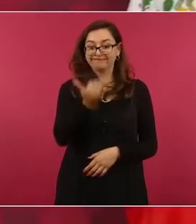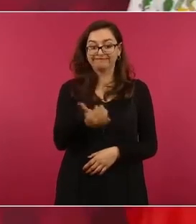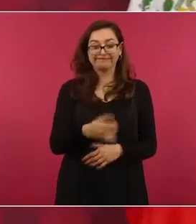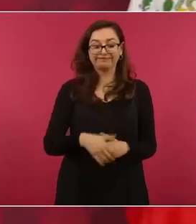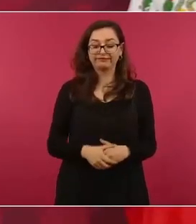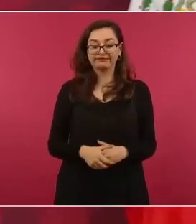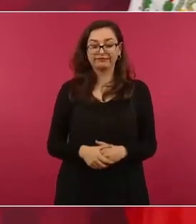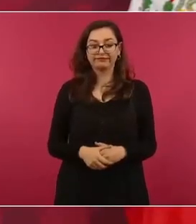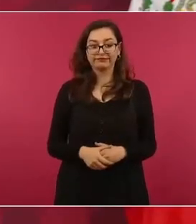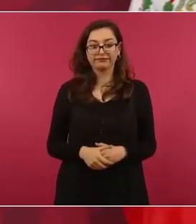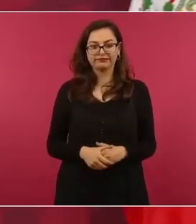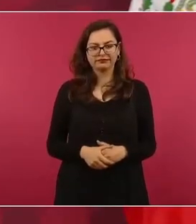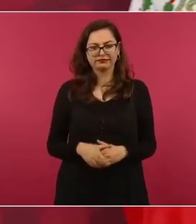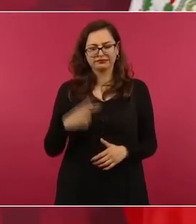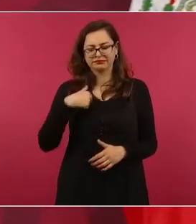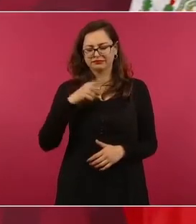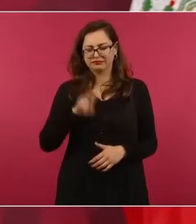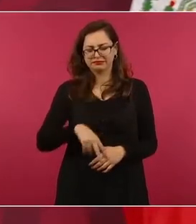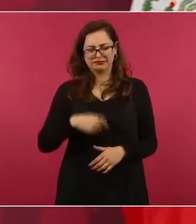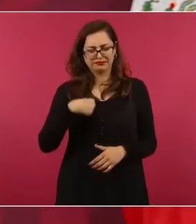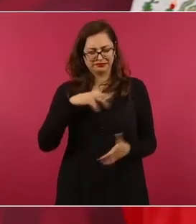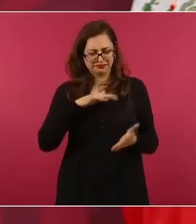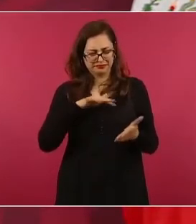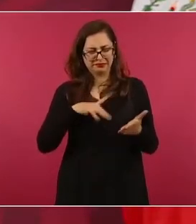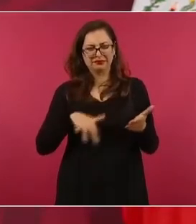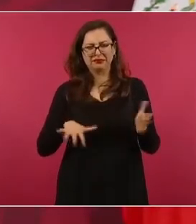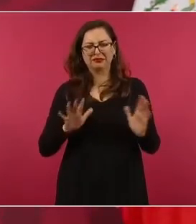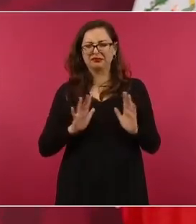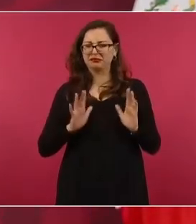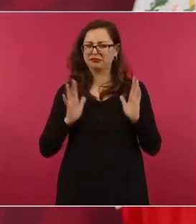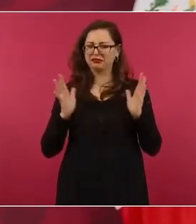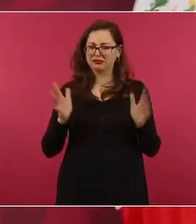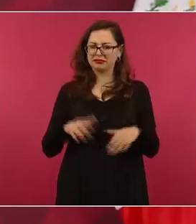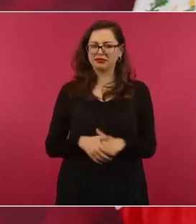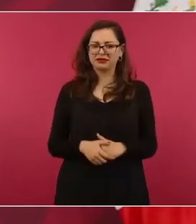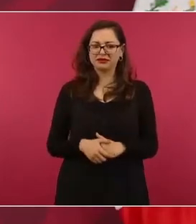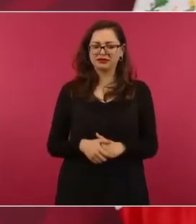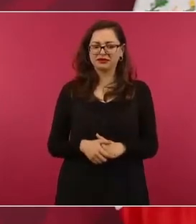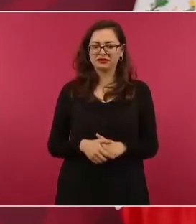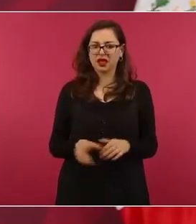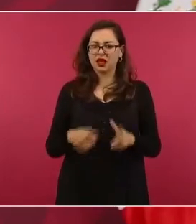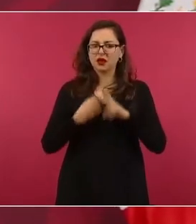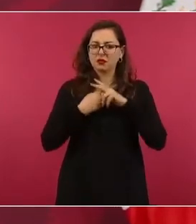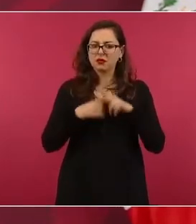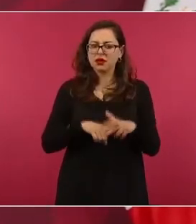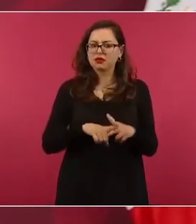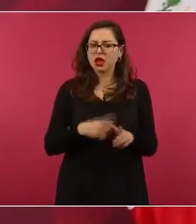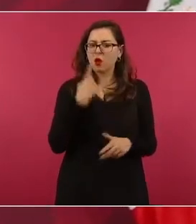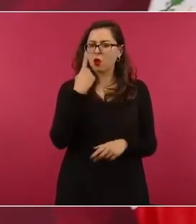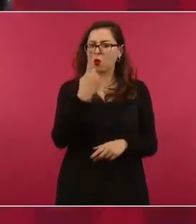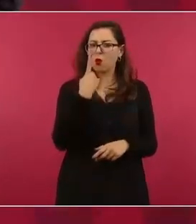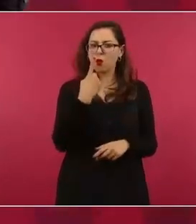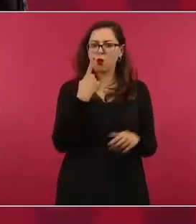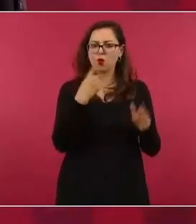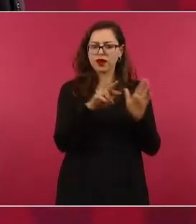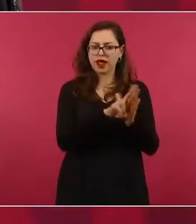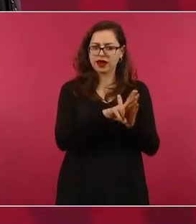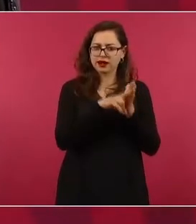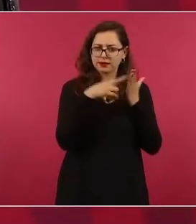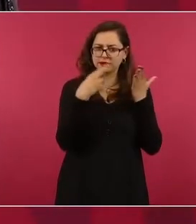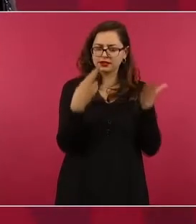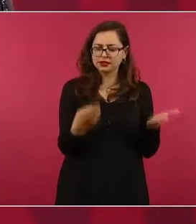me llamó mucho la atención, ¿no? Primero sale en una revista o en